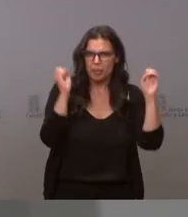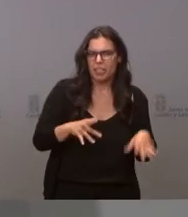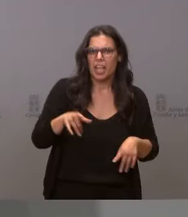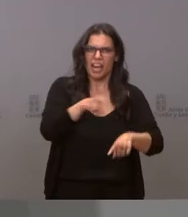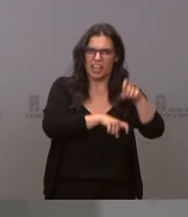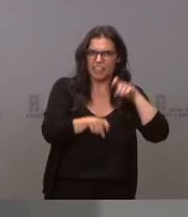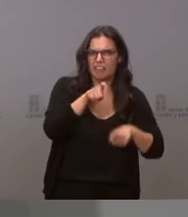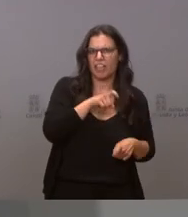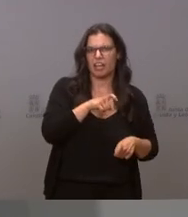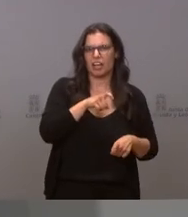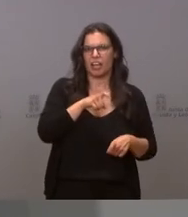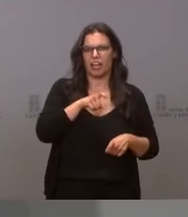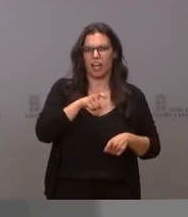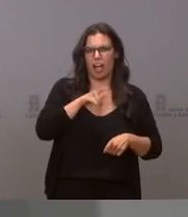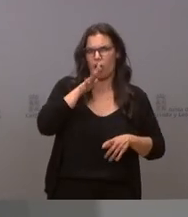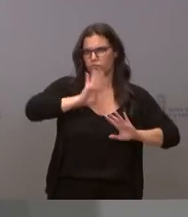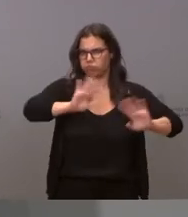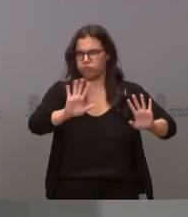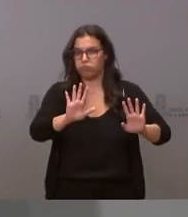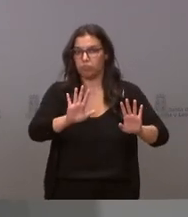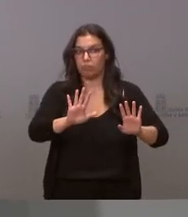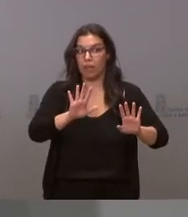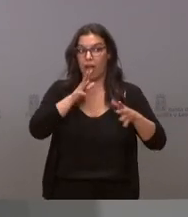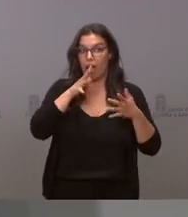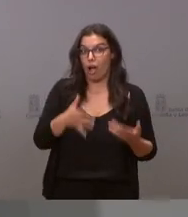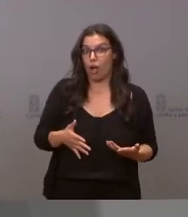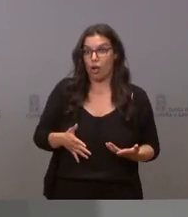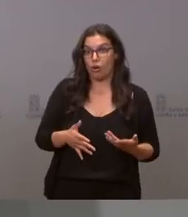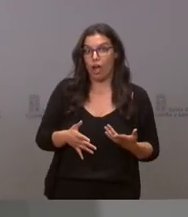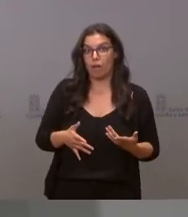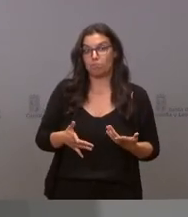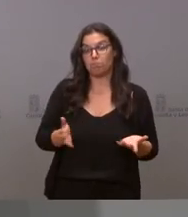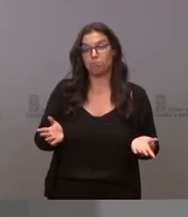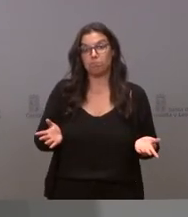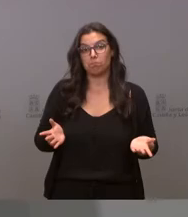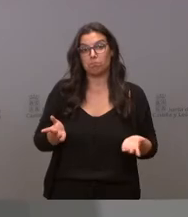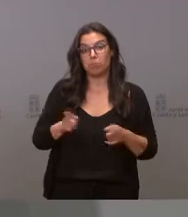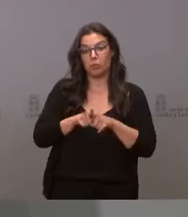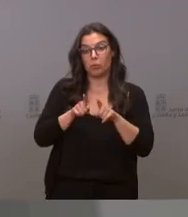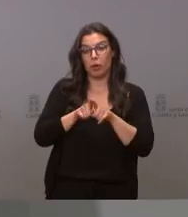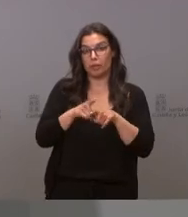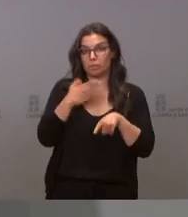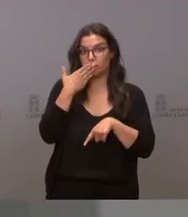rectificaciones escándalos y hoy lo deja en una nota a pie de página